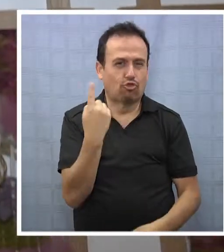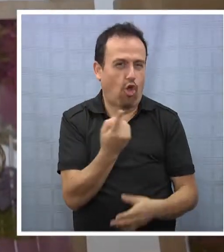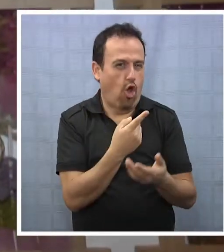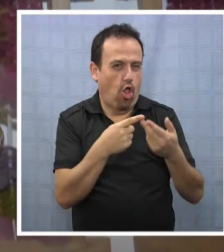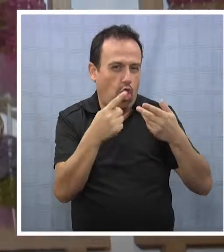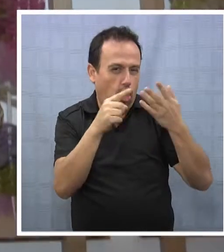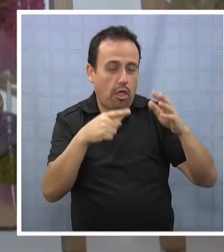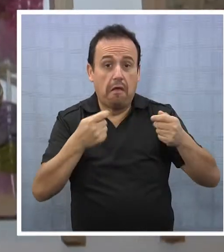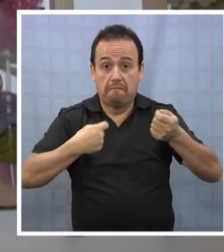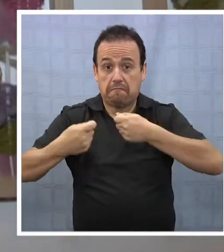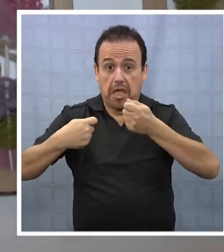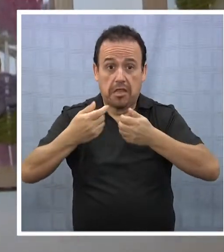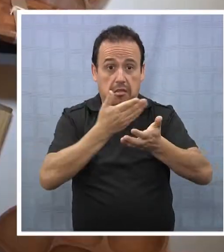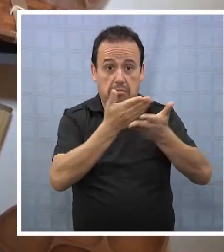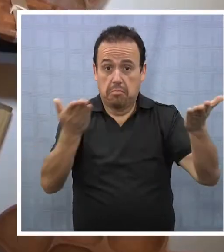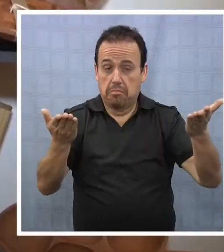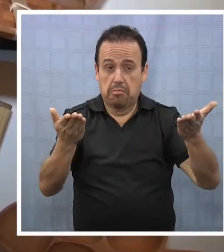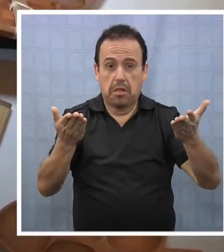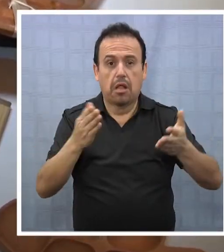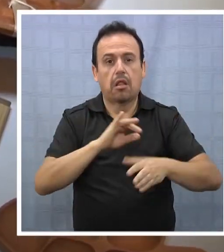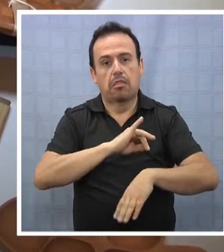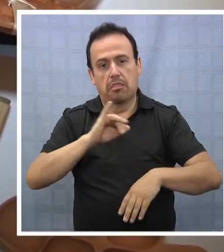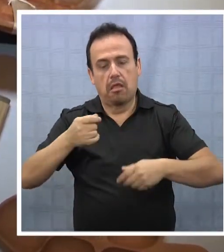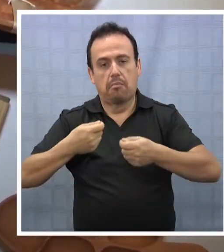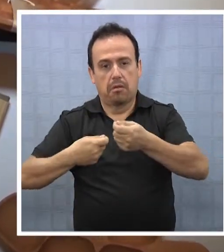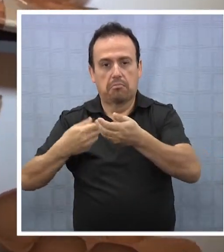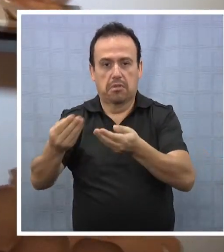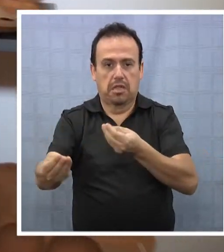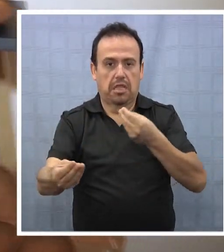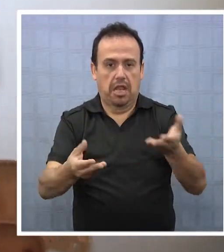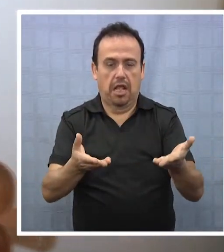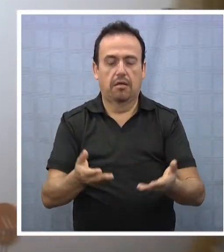productos están a la venta y serán entregados posteriormente.